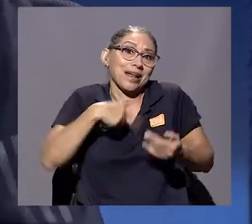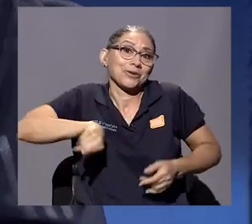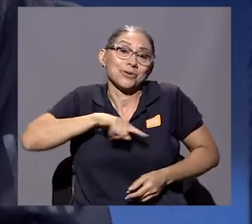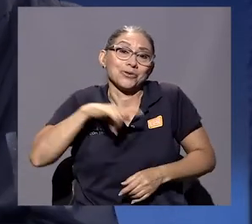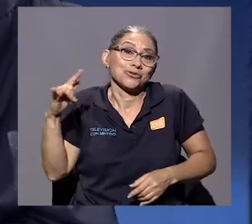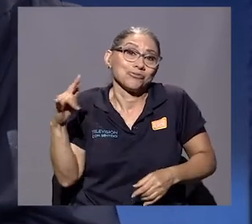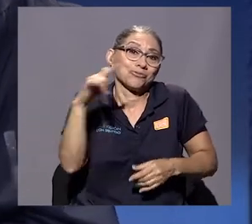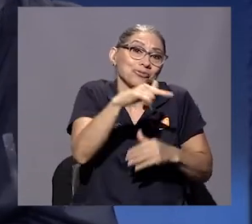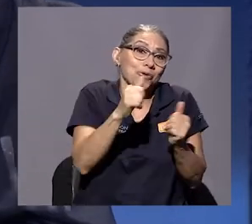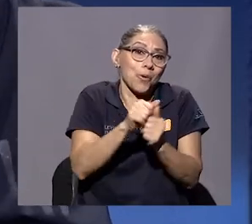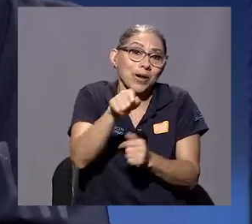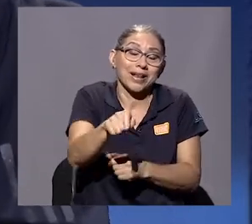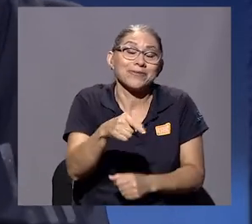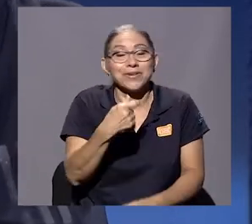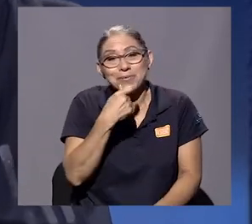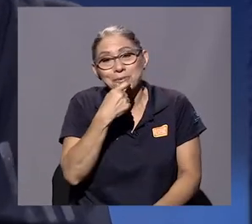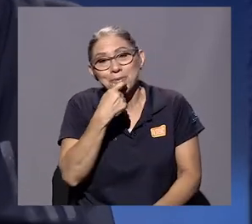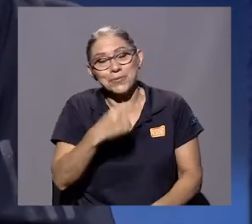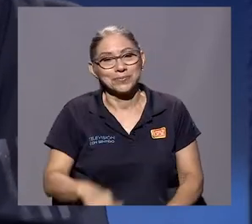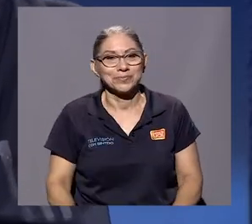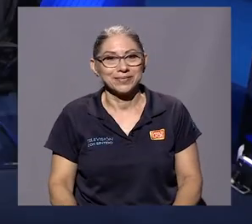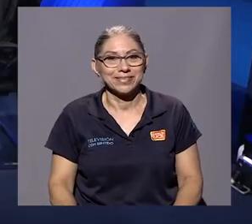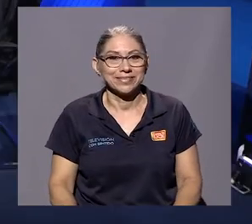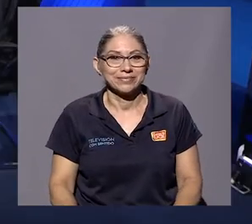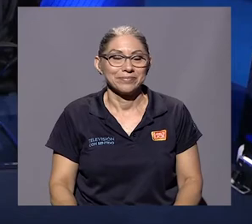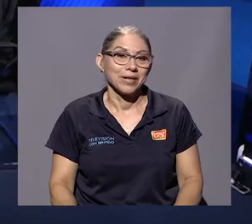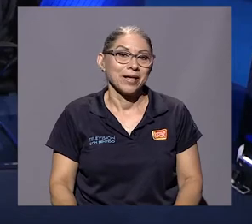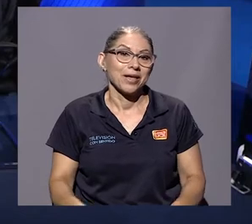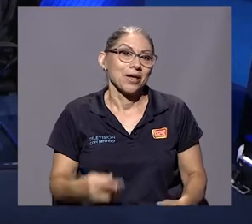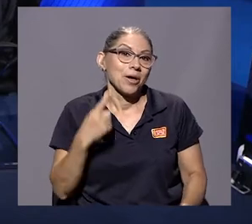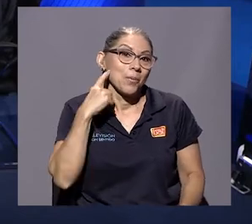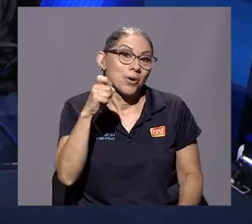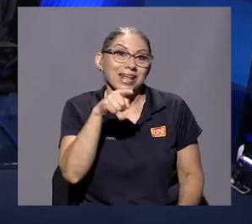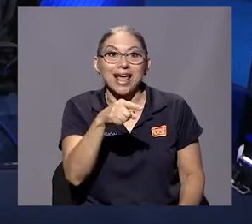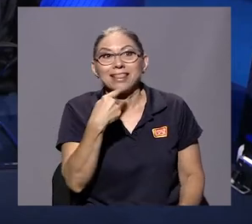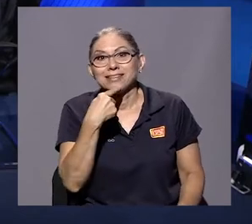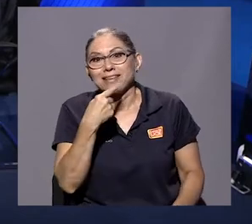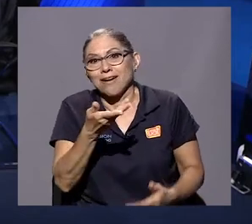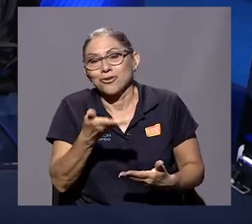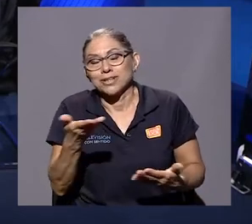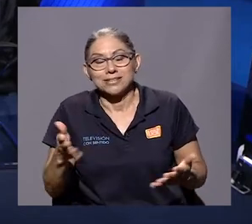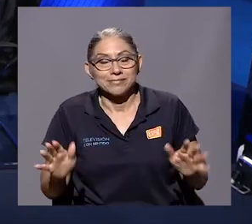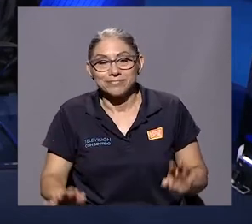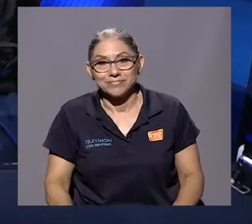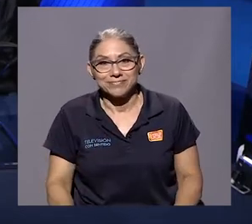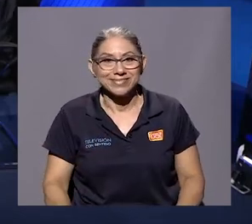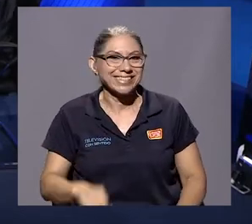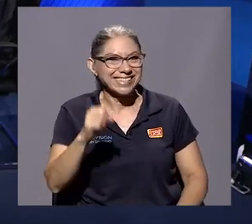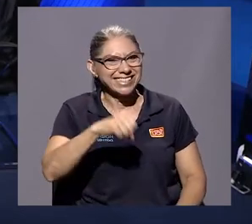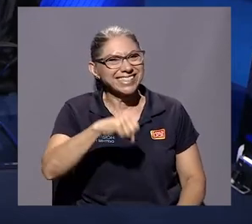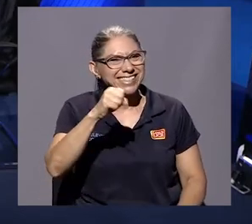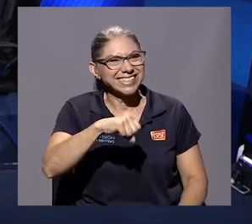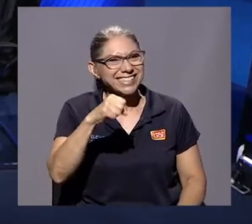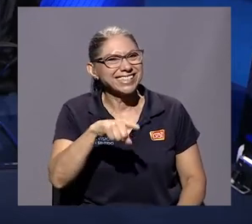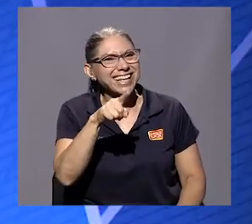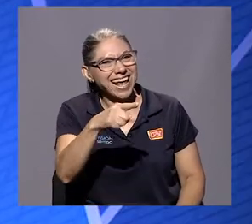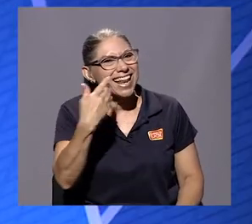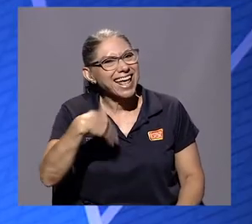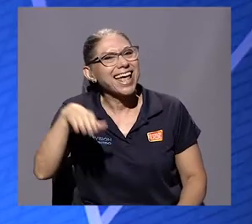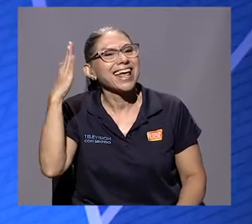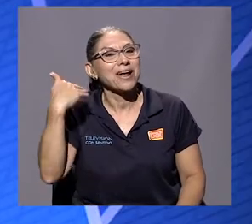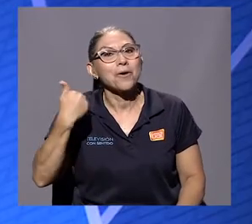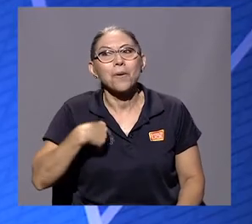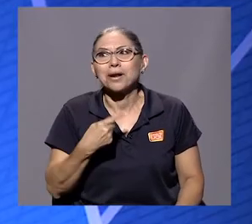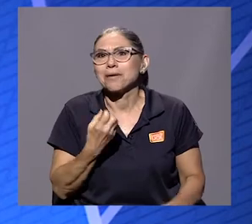nos tuvo que traer, que fue muy simpático por las cosas que decía. Sí, muchas salidas decía.